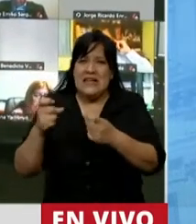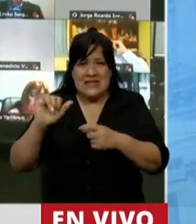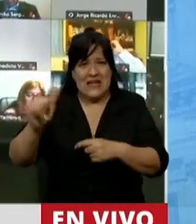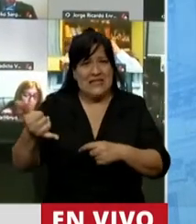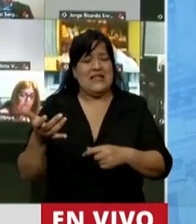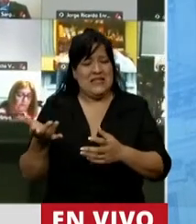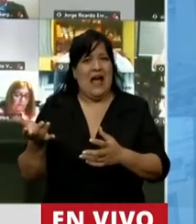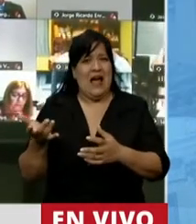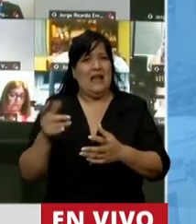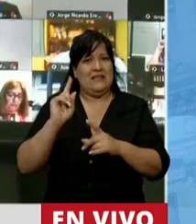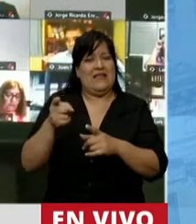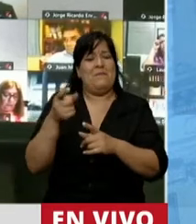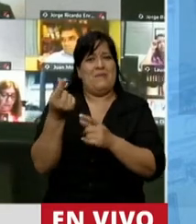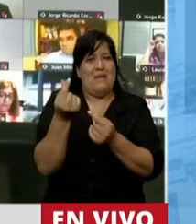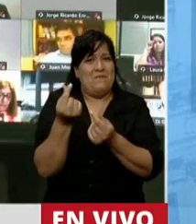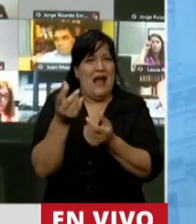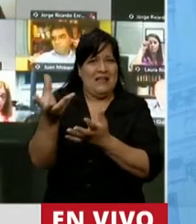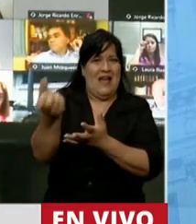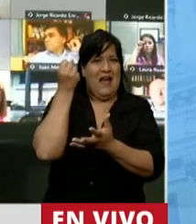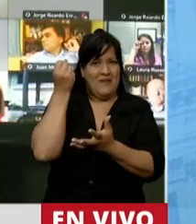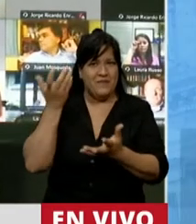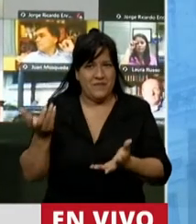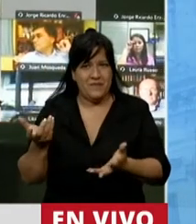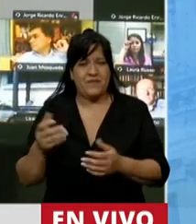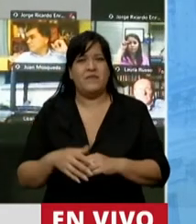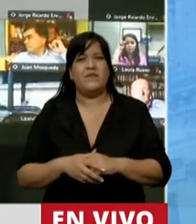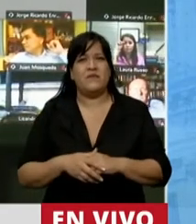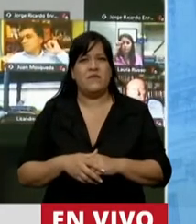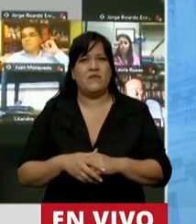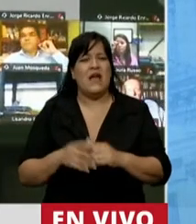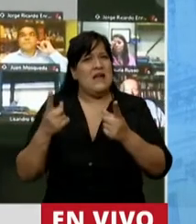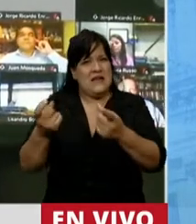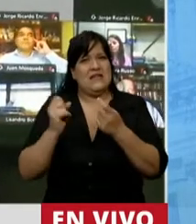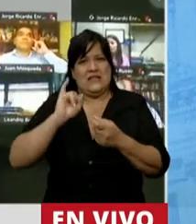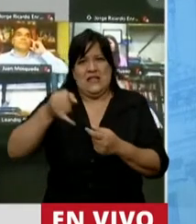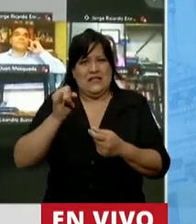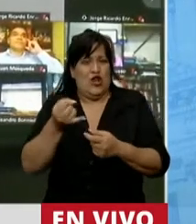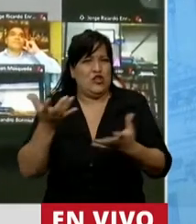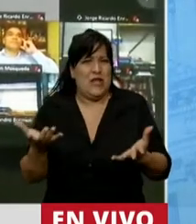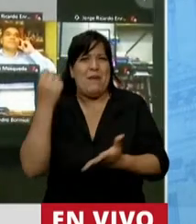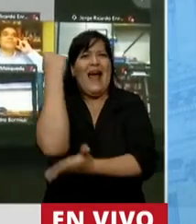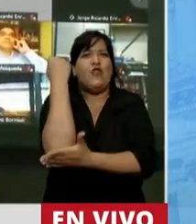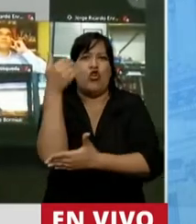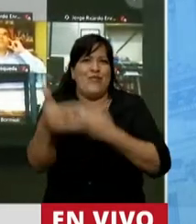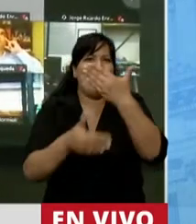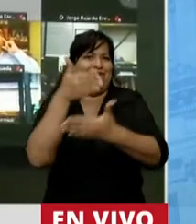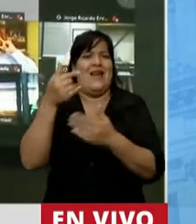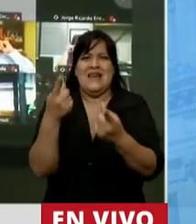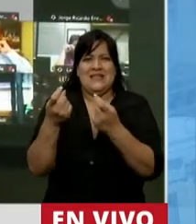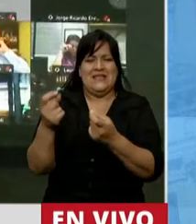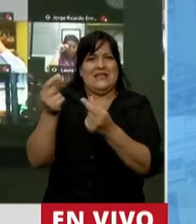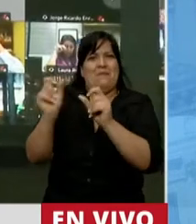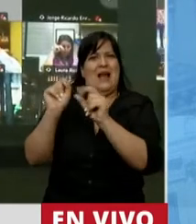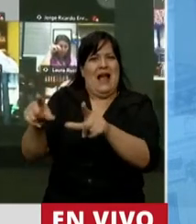extrema indigencia? Las periferias son necesarias para los centros económicos, no